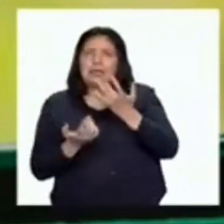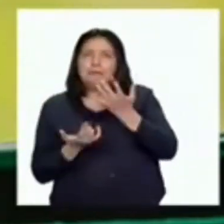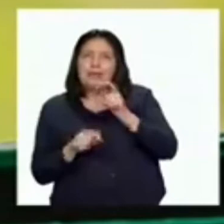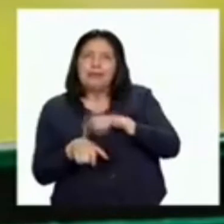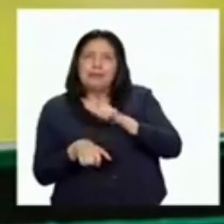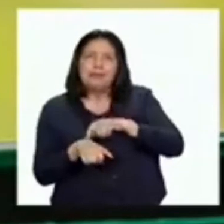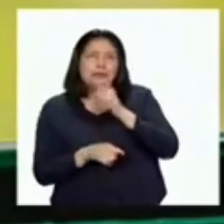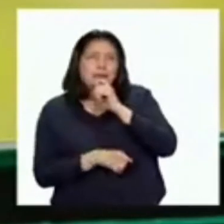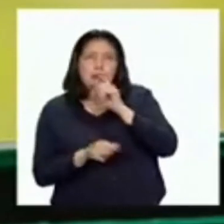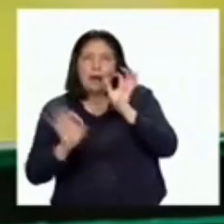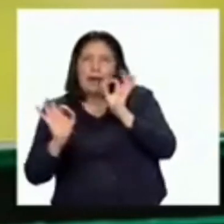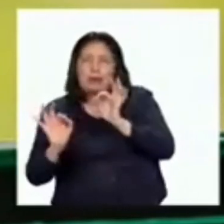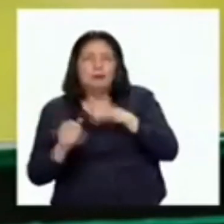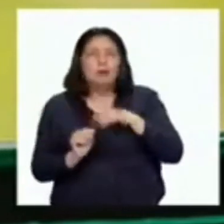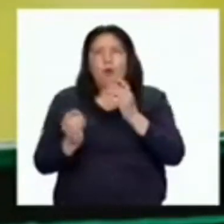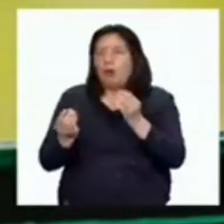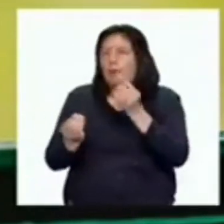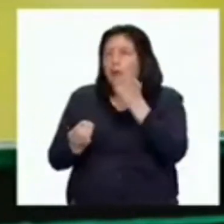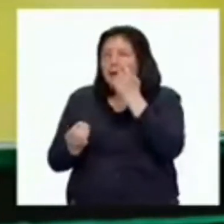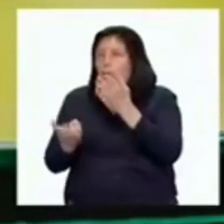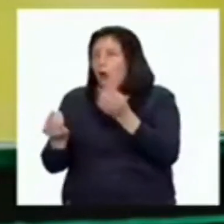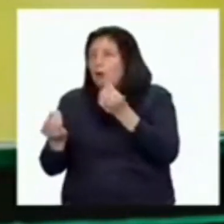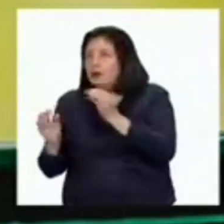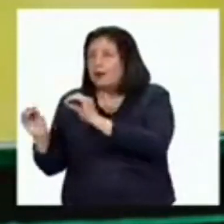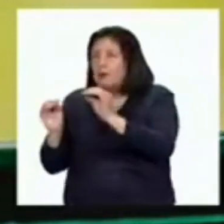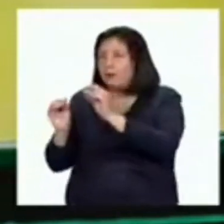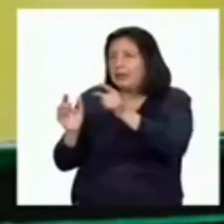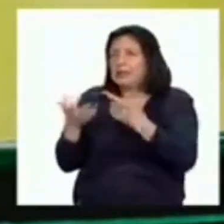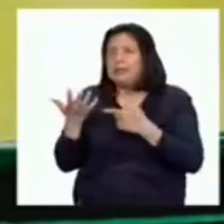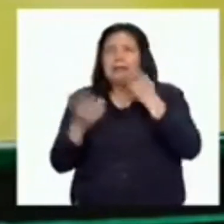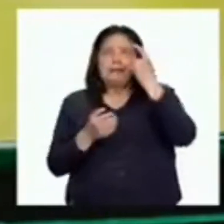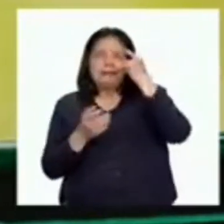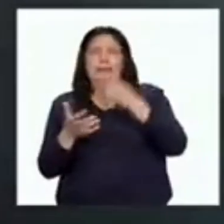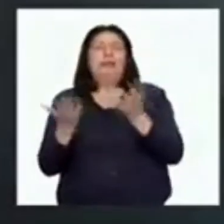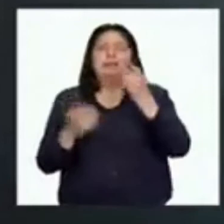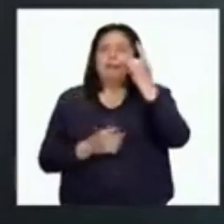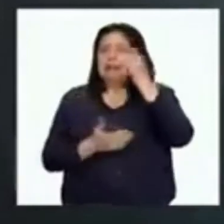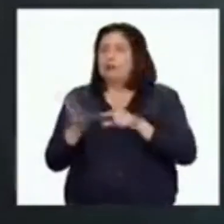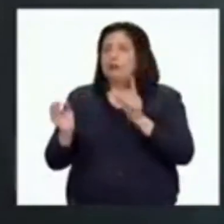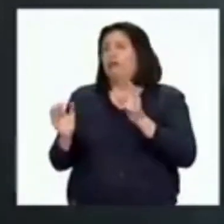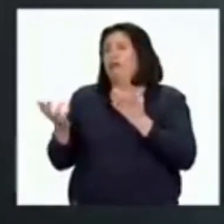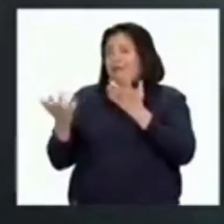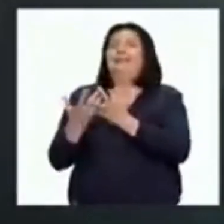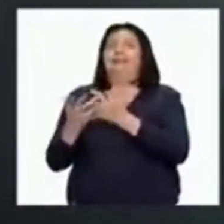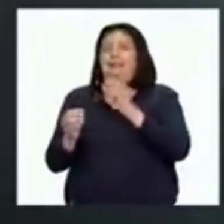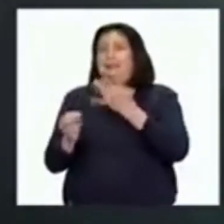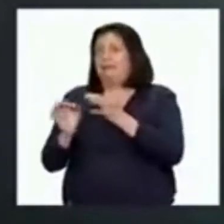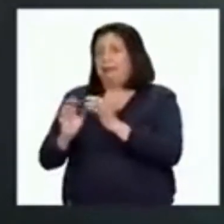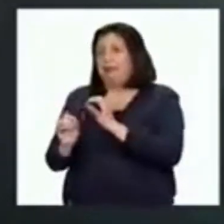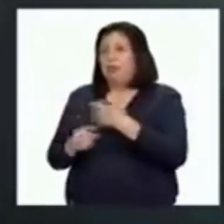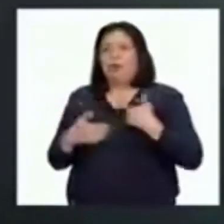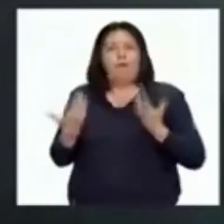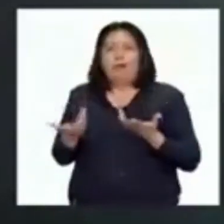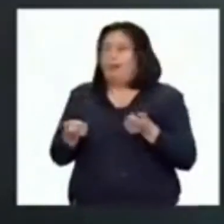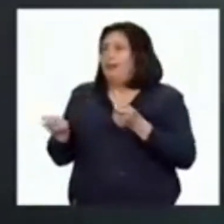tratar de anticiparnos al movimiento. Todo lo que va a suceder, tratar de preverlo. Tienes que adaptarte constantemente. no puedes